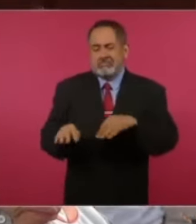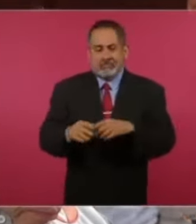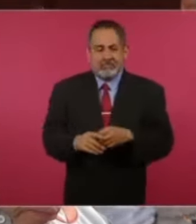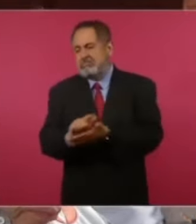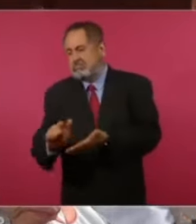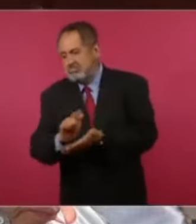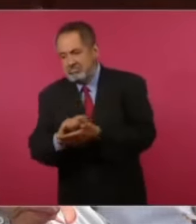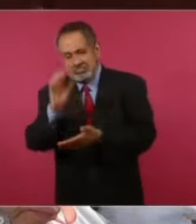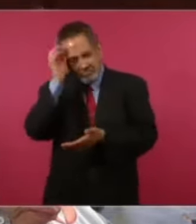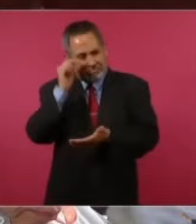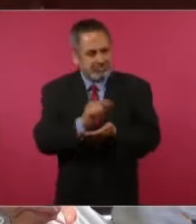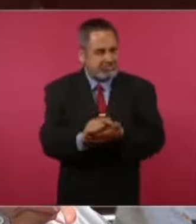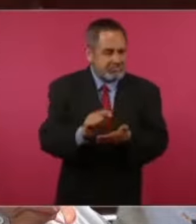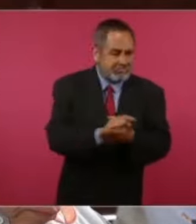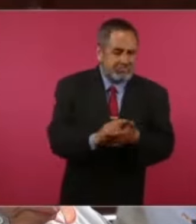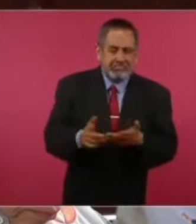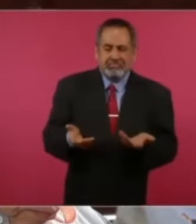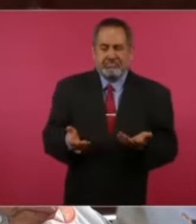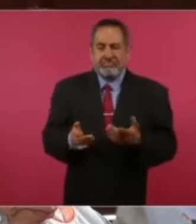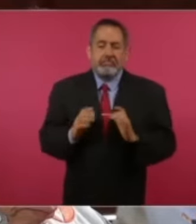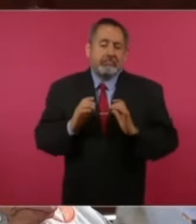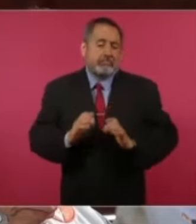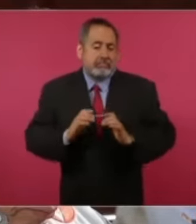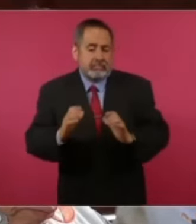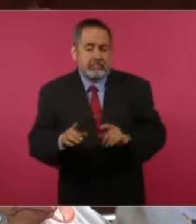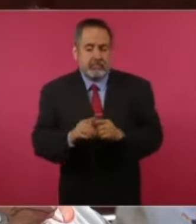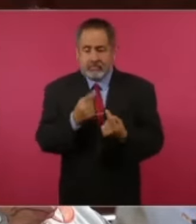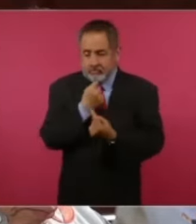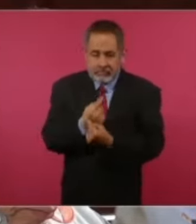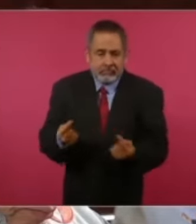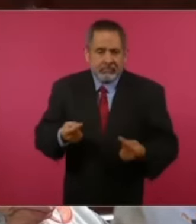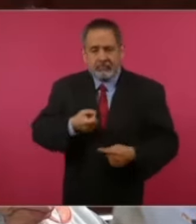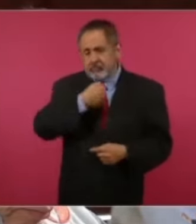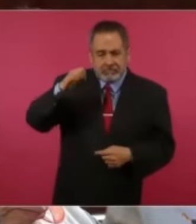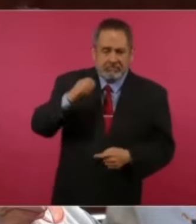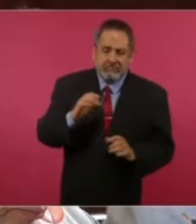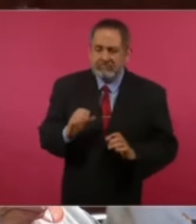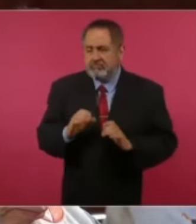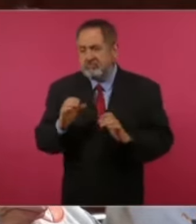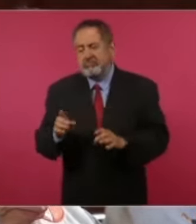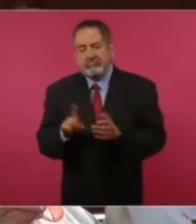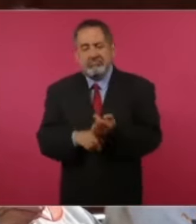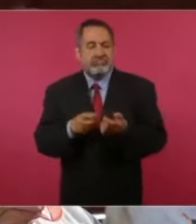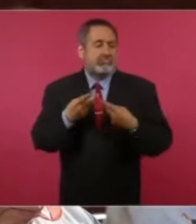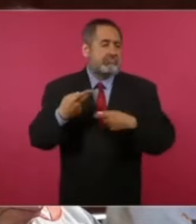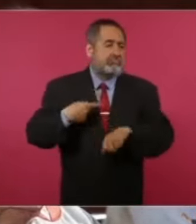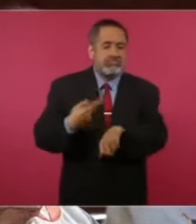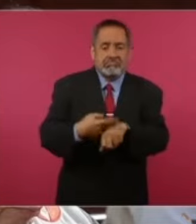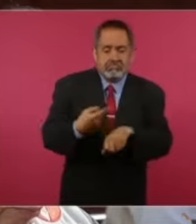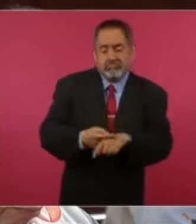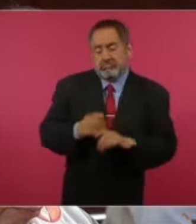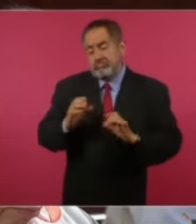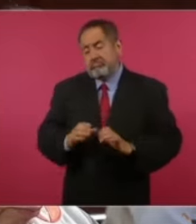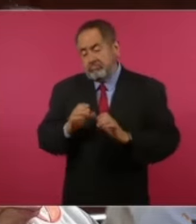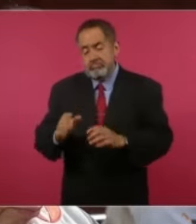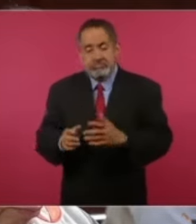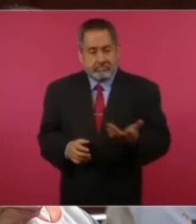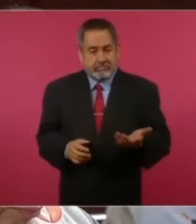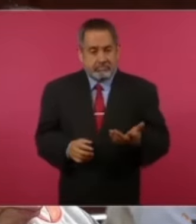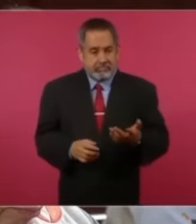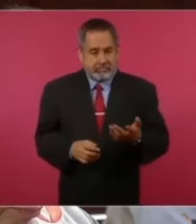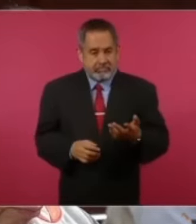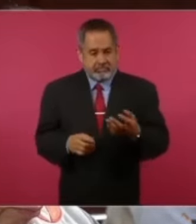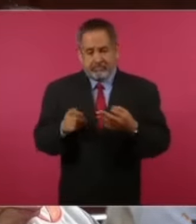en medio de la gente que uno considera sus amigos, sus paisanos, como ella dijo, que uno considera gente de su tierra, que